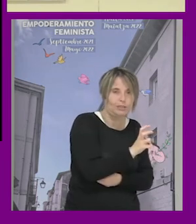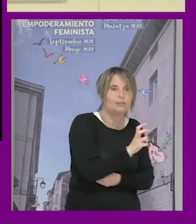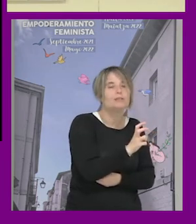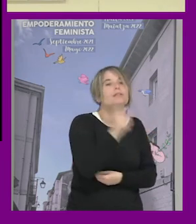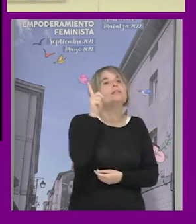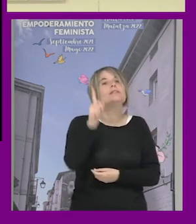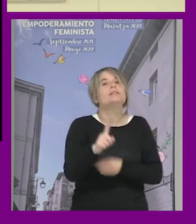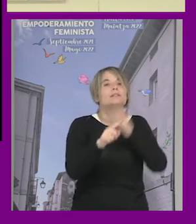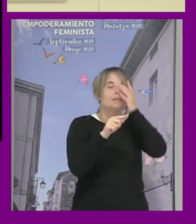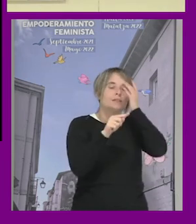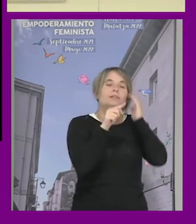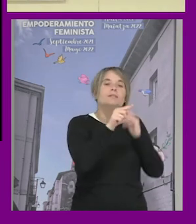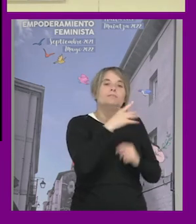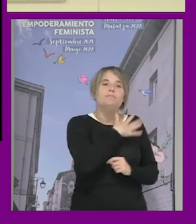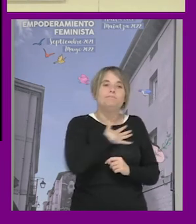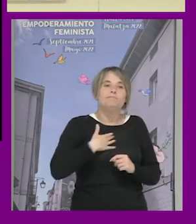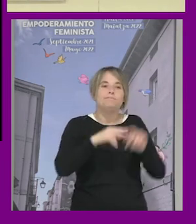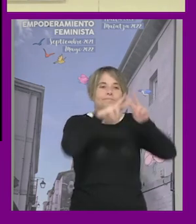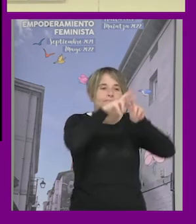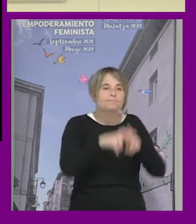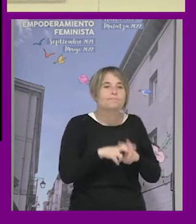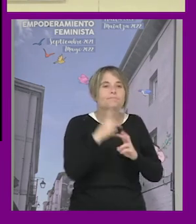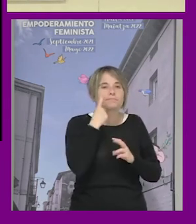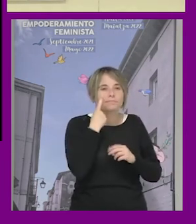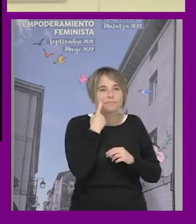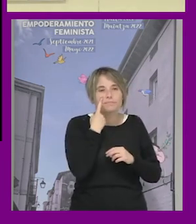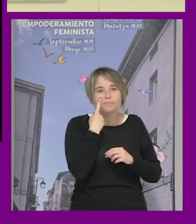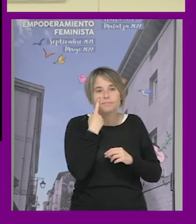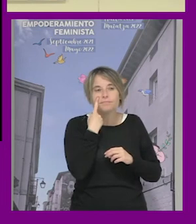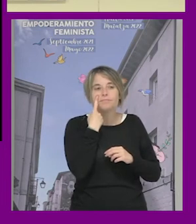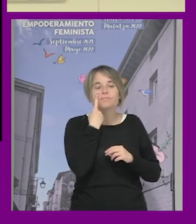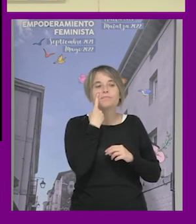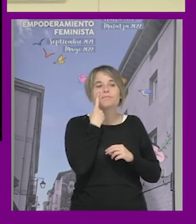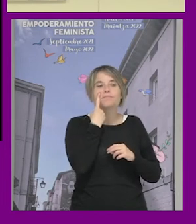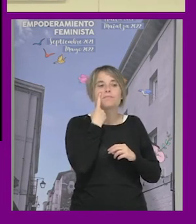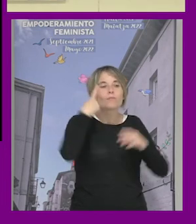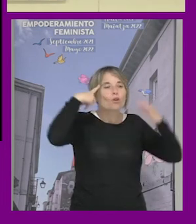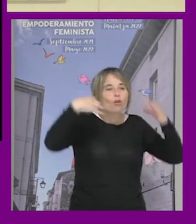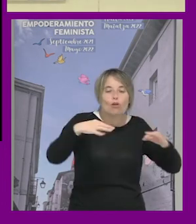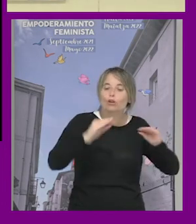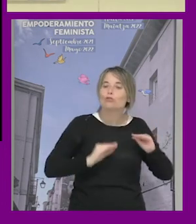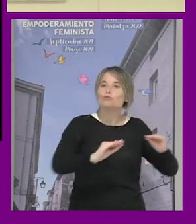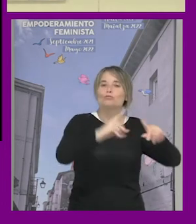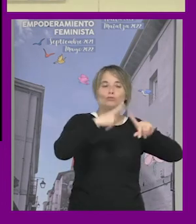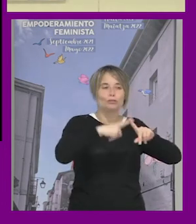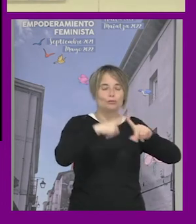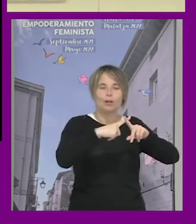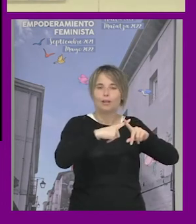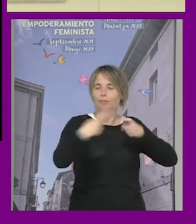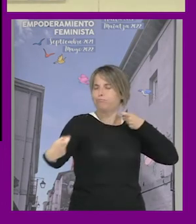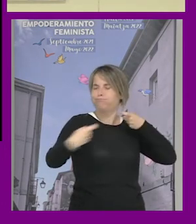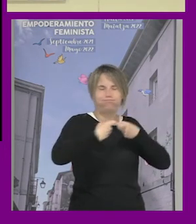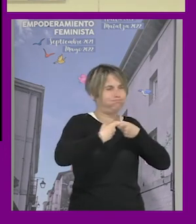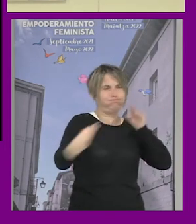y lo que queríamos ver era como los marcos de dar sentido y de vivir su sexualidad chocaban no